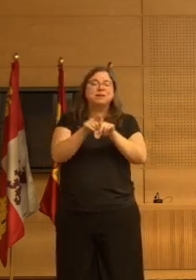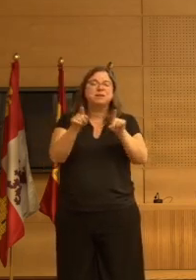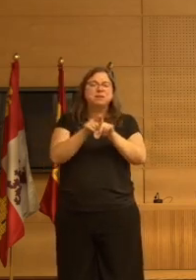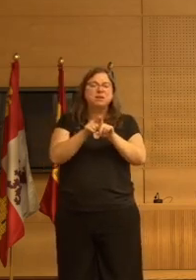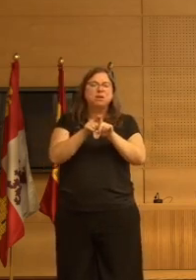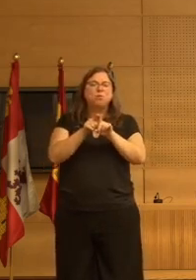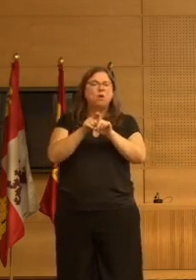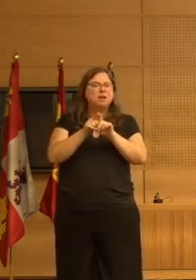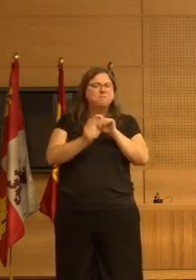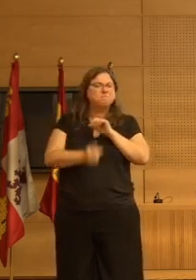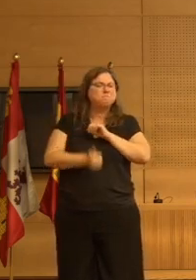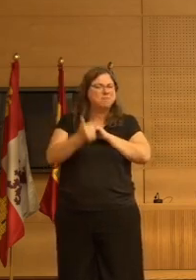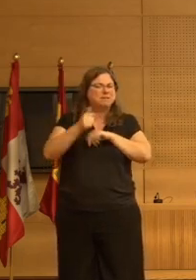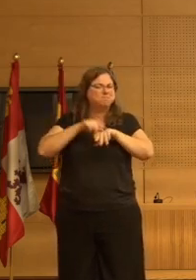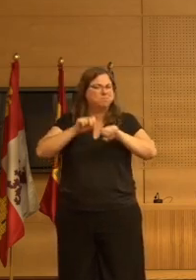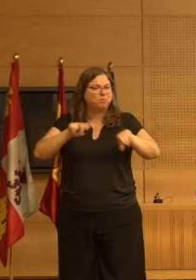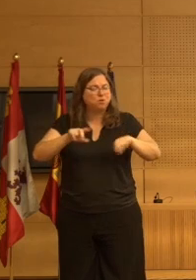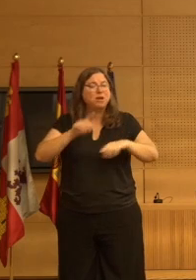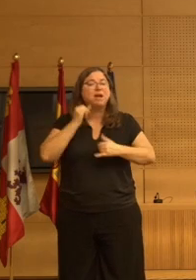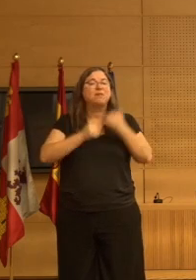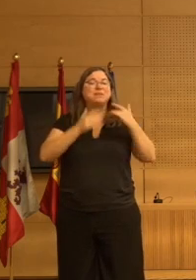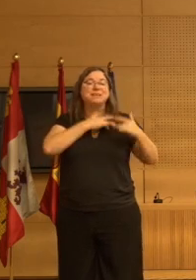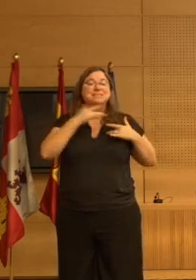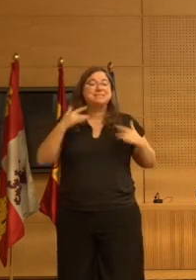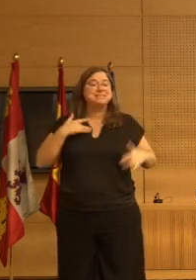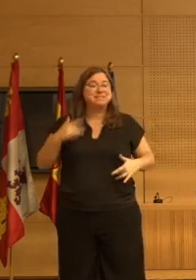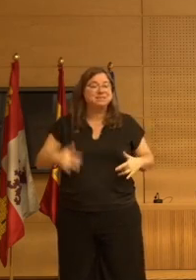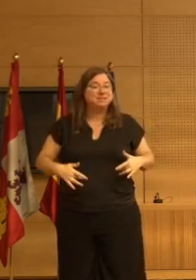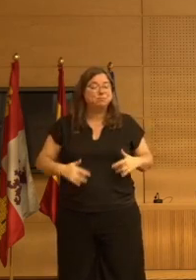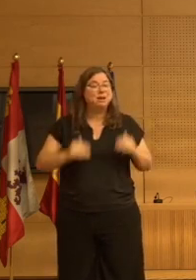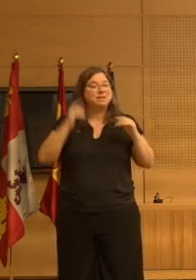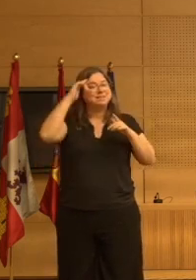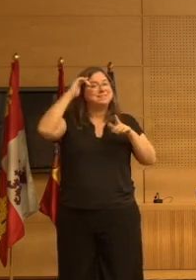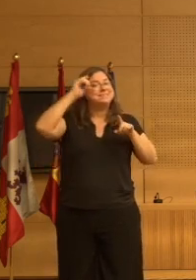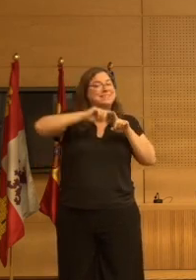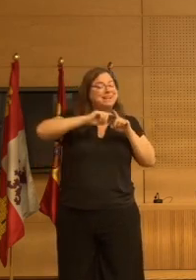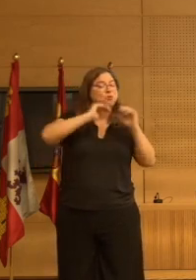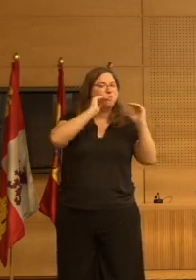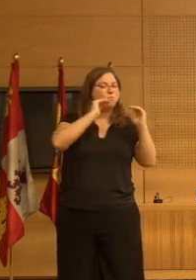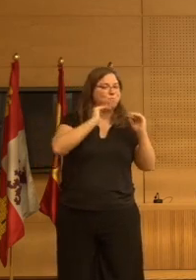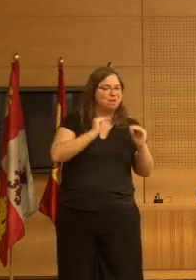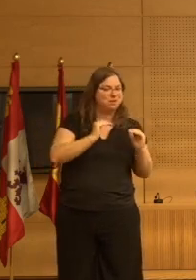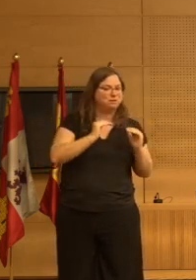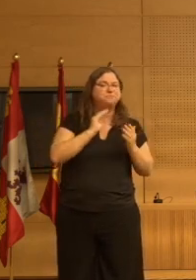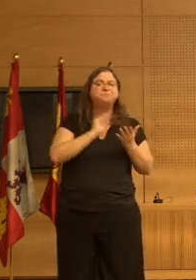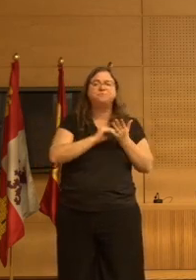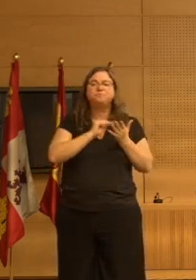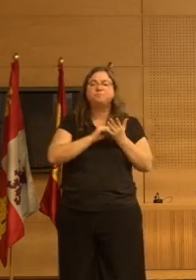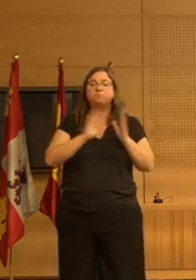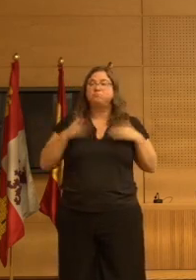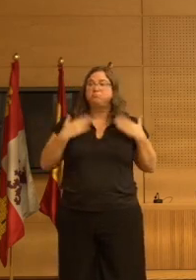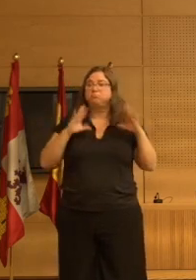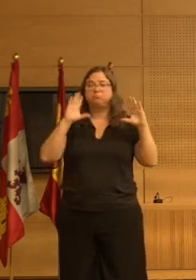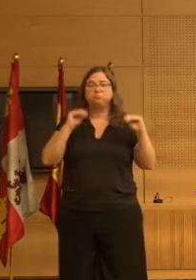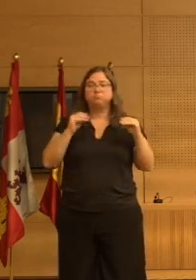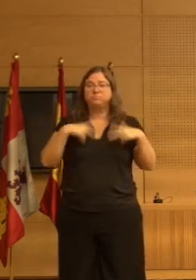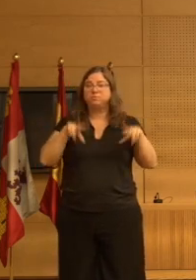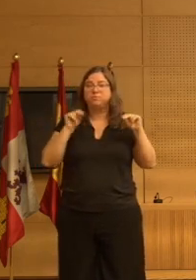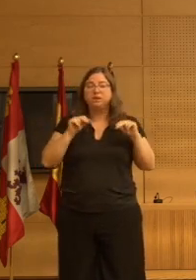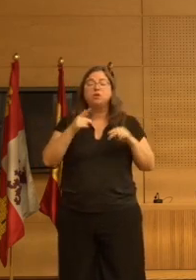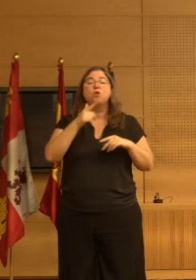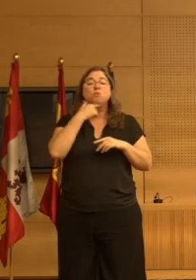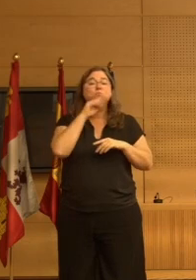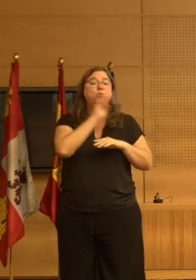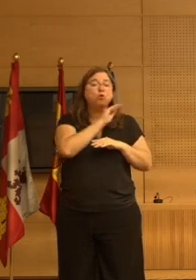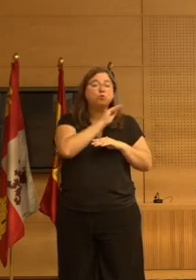neurodegeneración a lo largo del tiempo de manera que los síndromes neuropsiquiátricos tienden a desaparecer también muchas veces de forma espontánea y por tanto debido a los